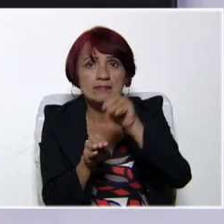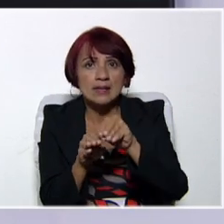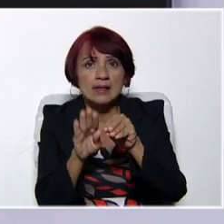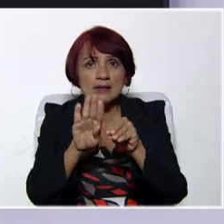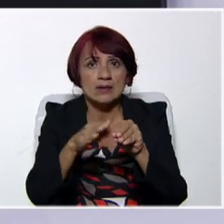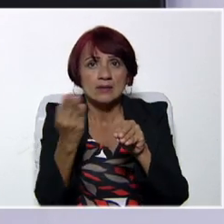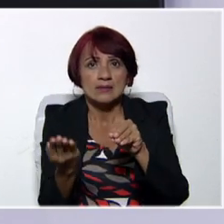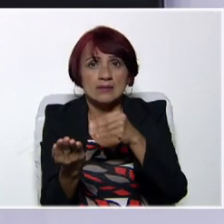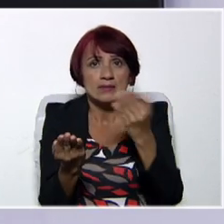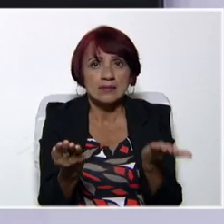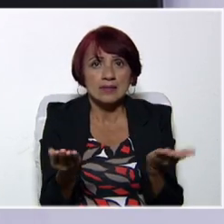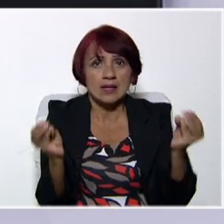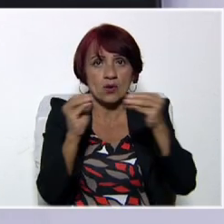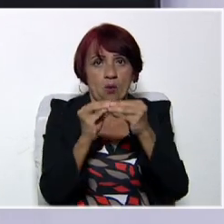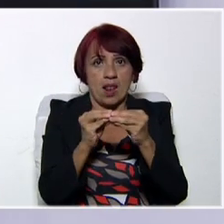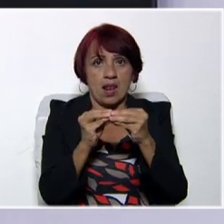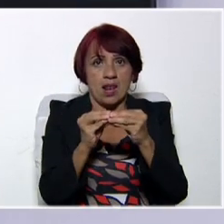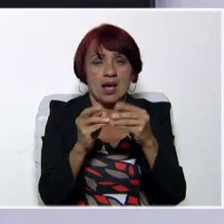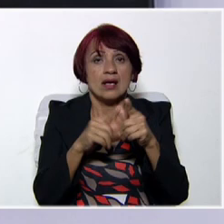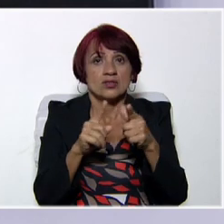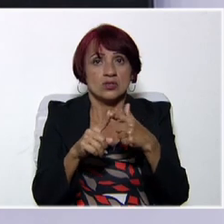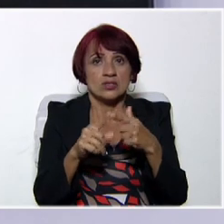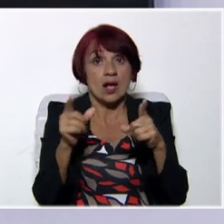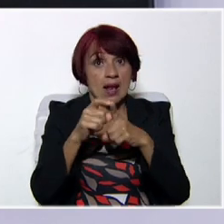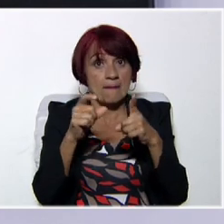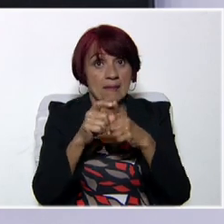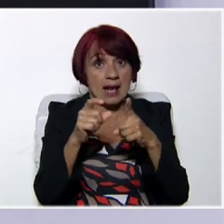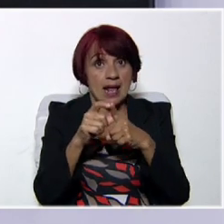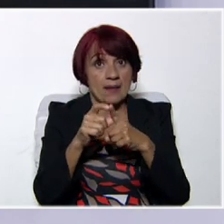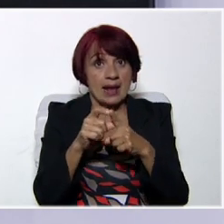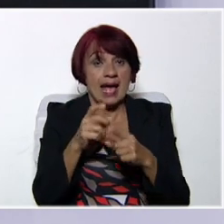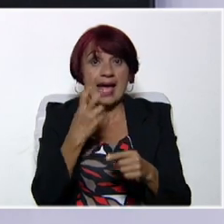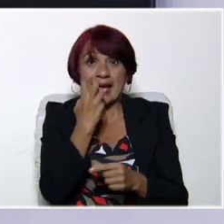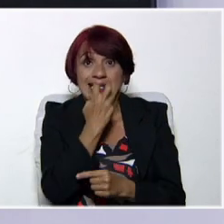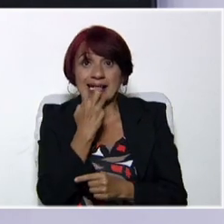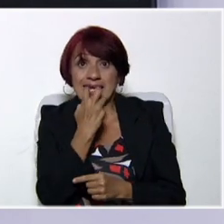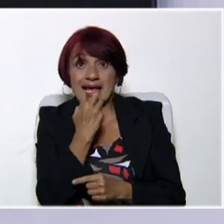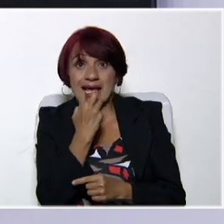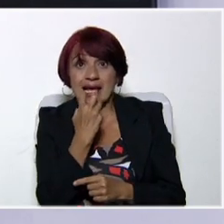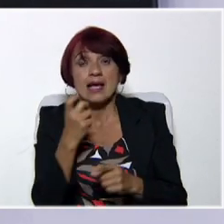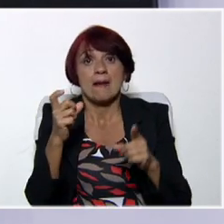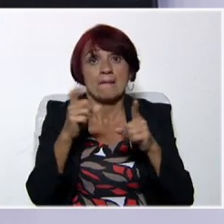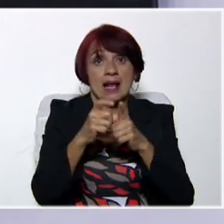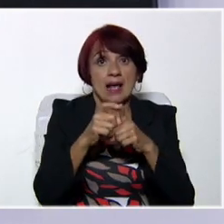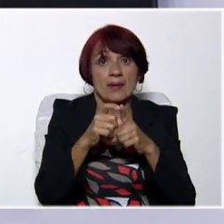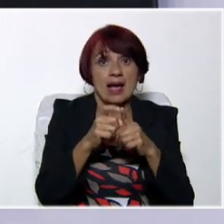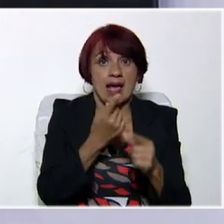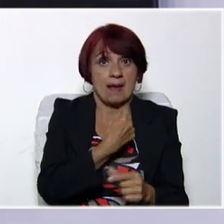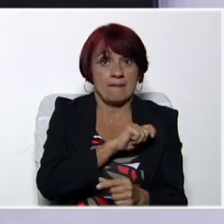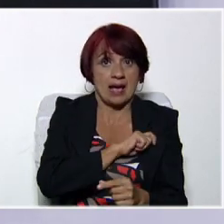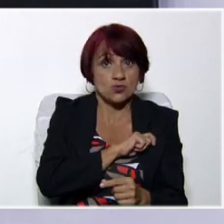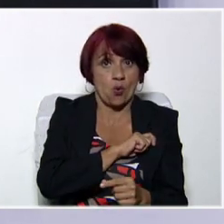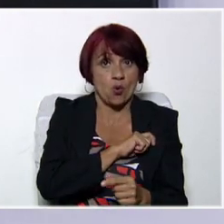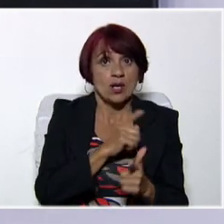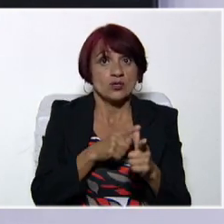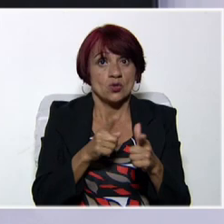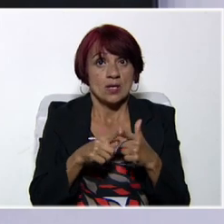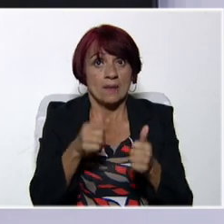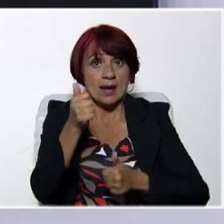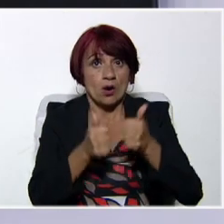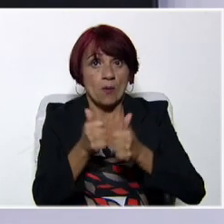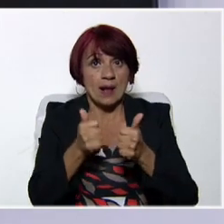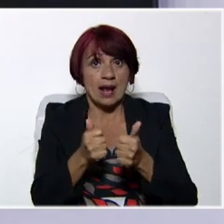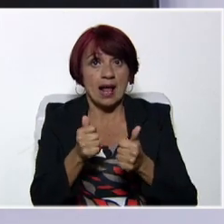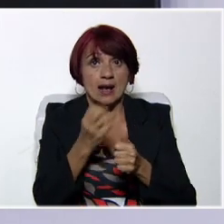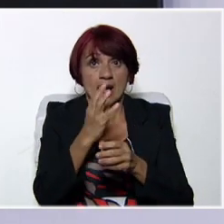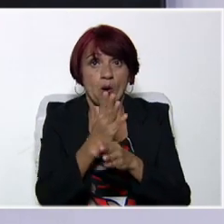Hacemos un juego de memoria con una palabra en inglés y en español, ya sea una profesión o una parte del cuerpo. Y jugamos memoria como tradicionalmente. Podemos